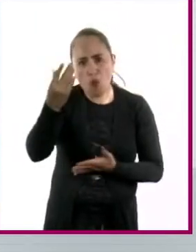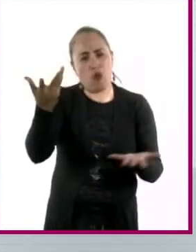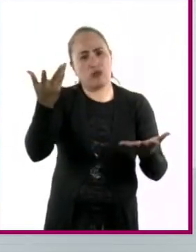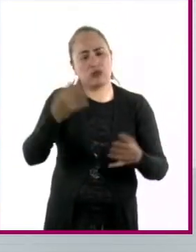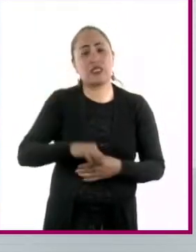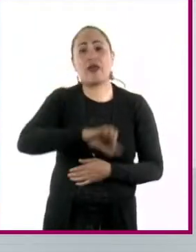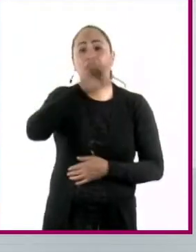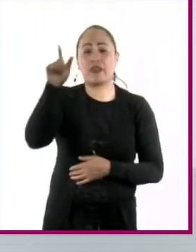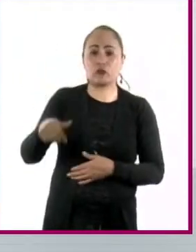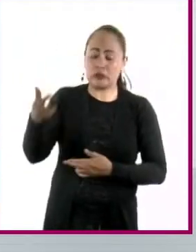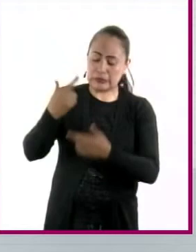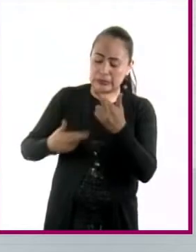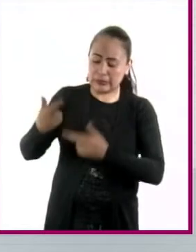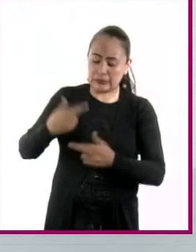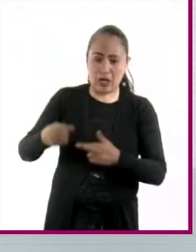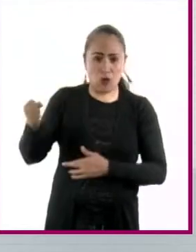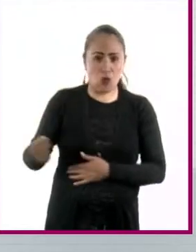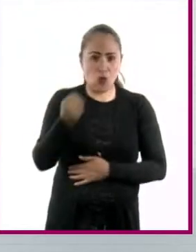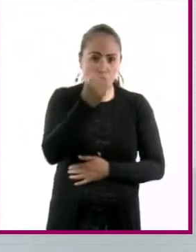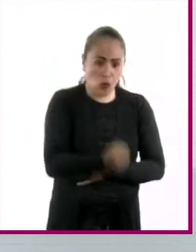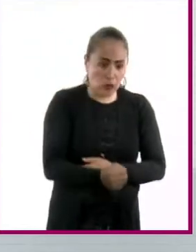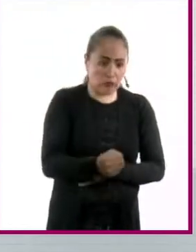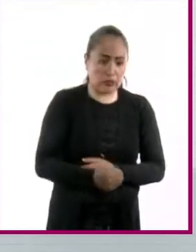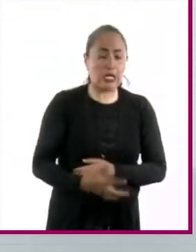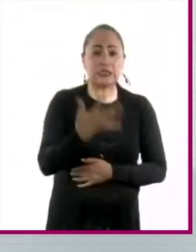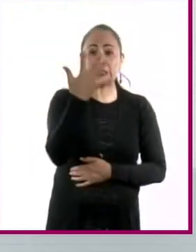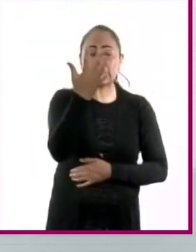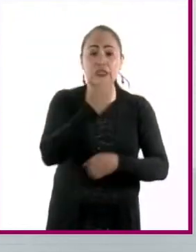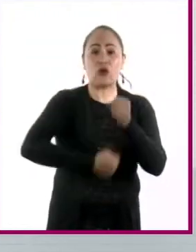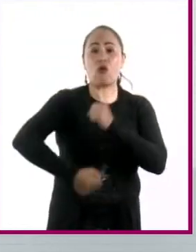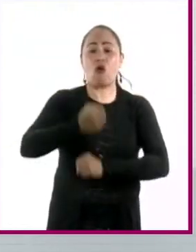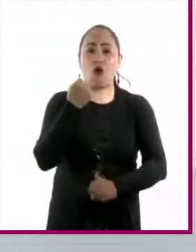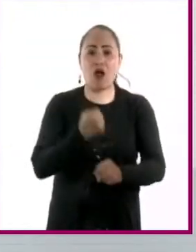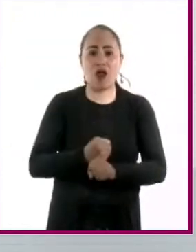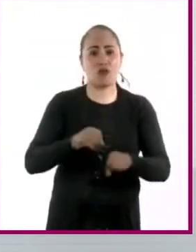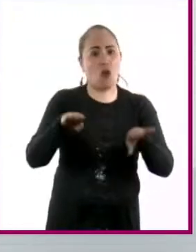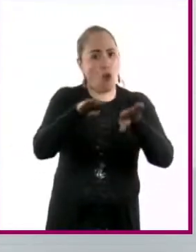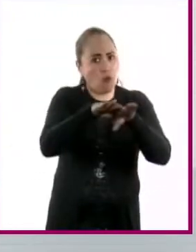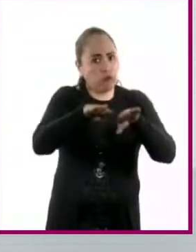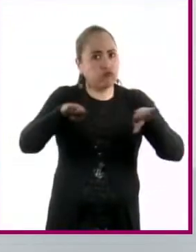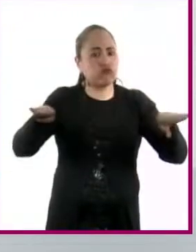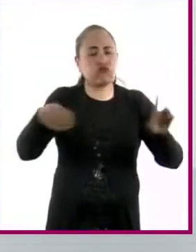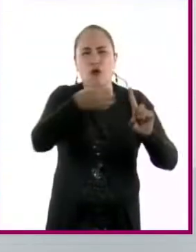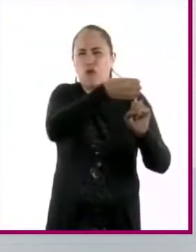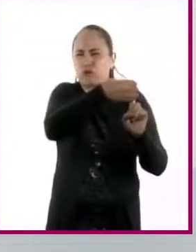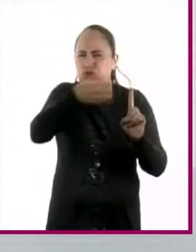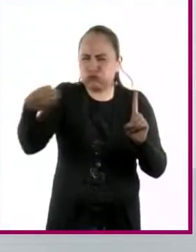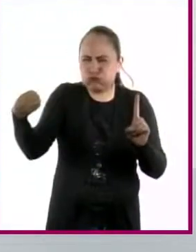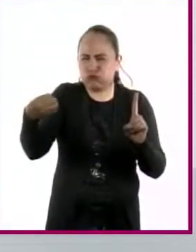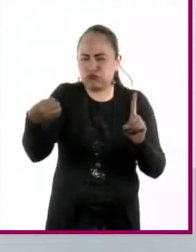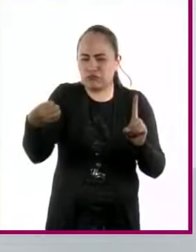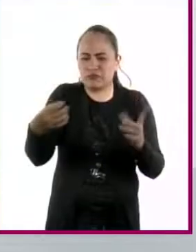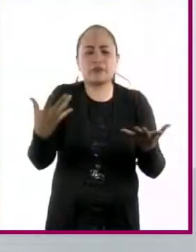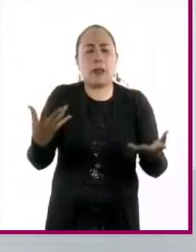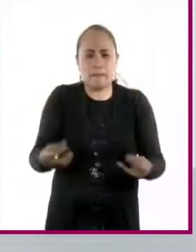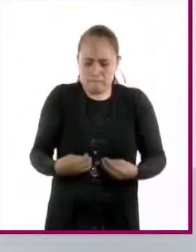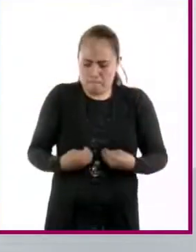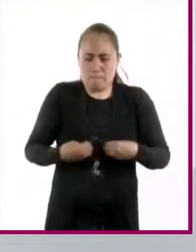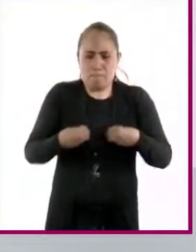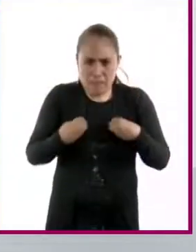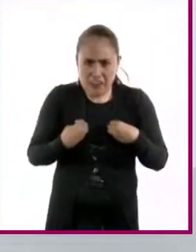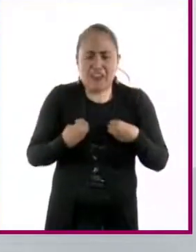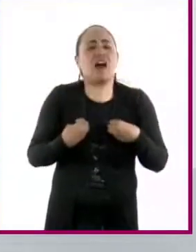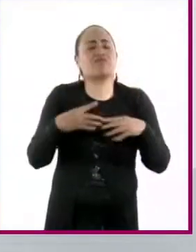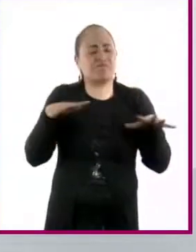regresar los lobos, en cinco años se restablecieron los sitios. En realidad la vida es elástica,